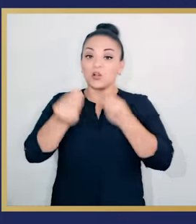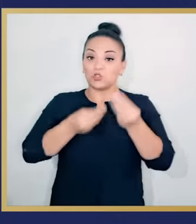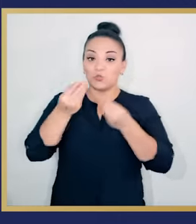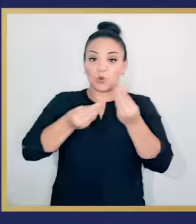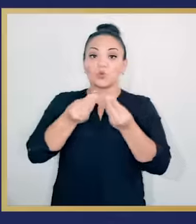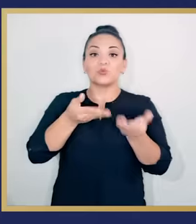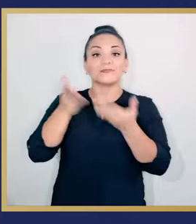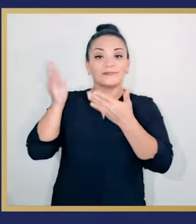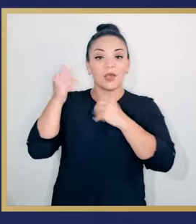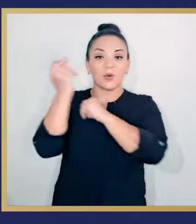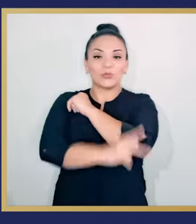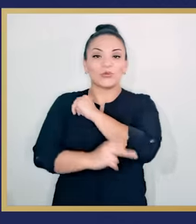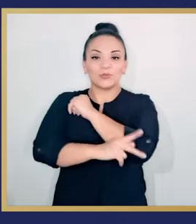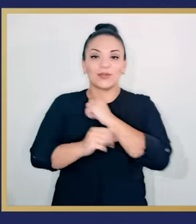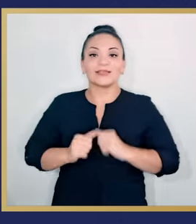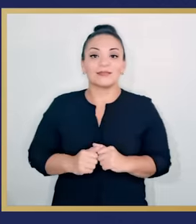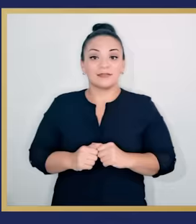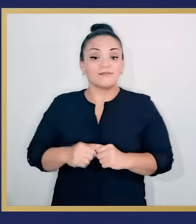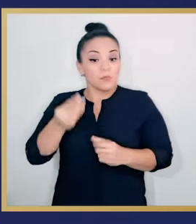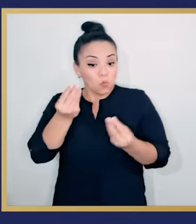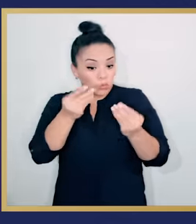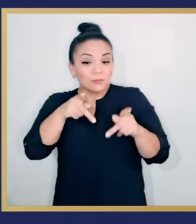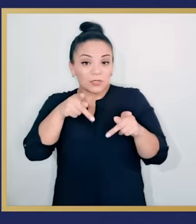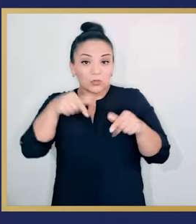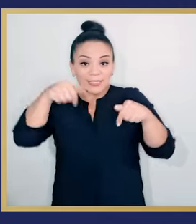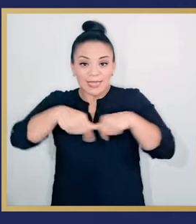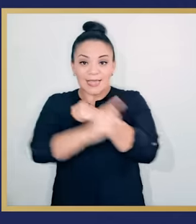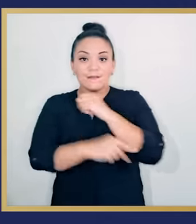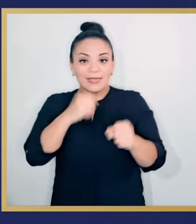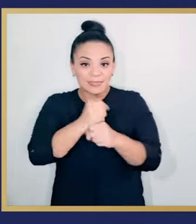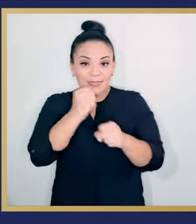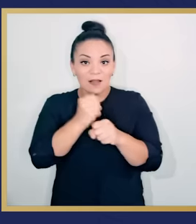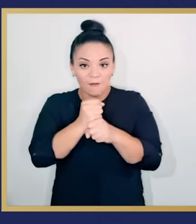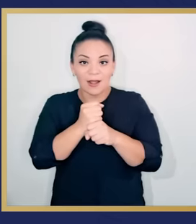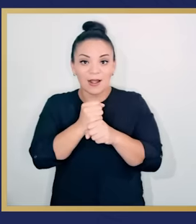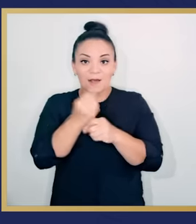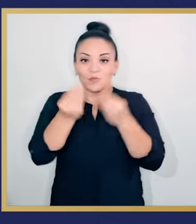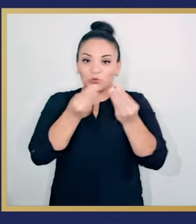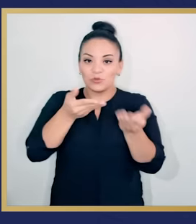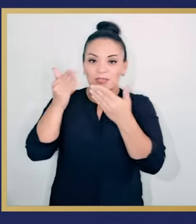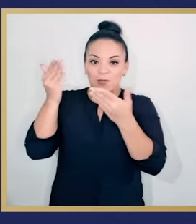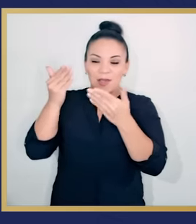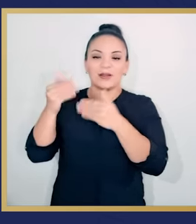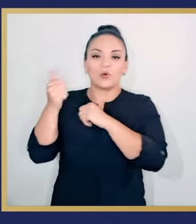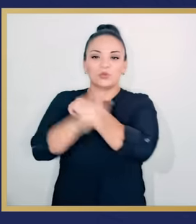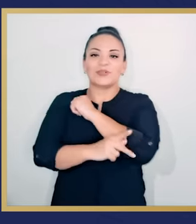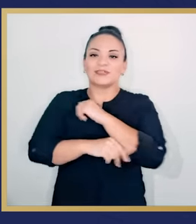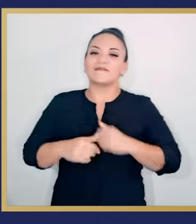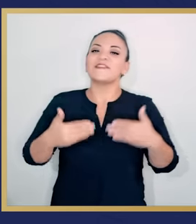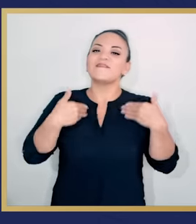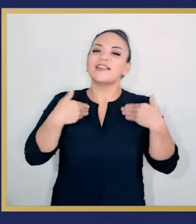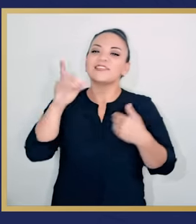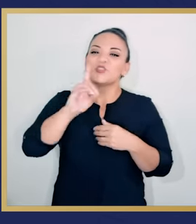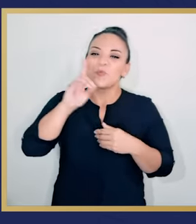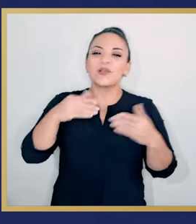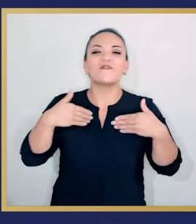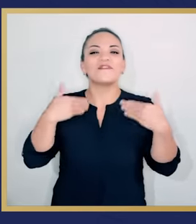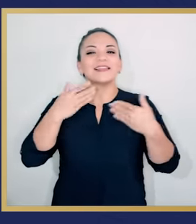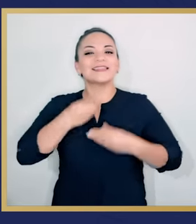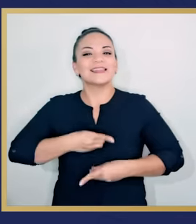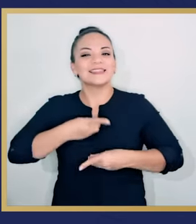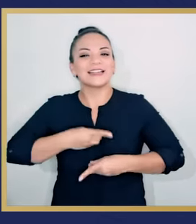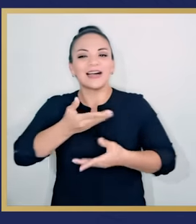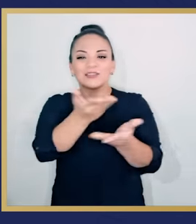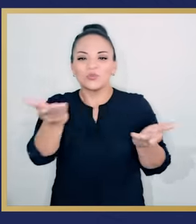sector exportador que emplea miles de personas en este país. Feliz domingo, feliz